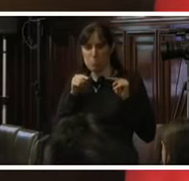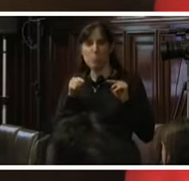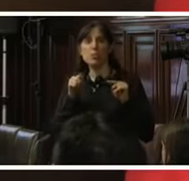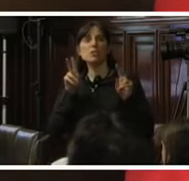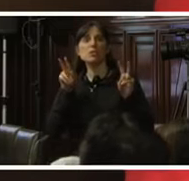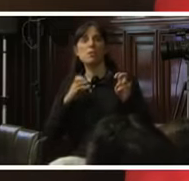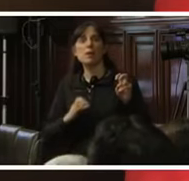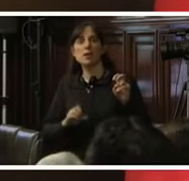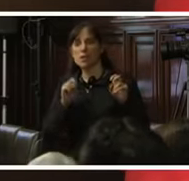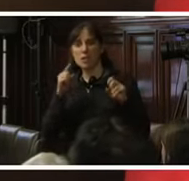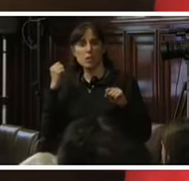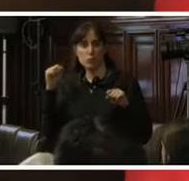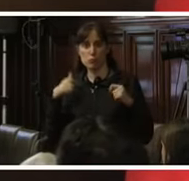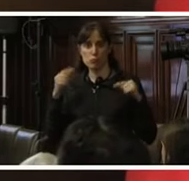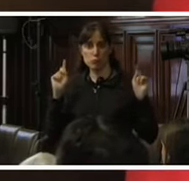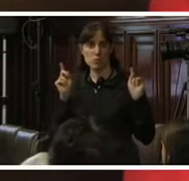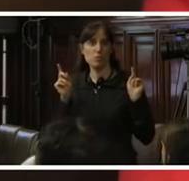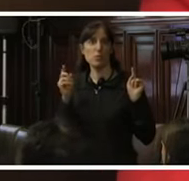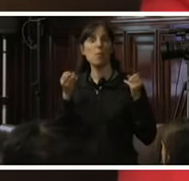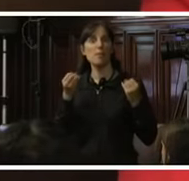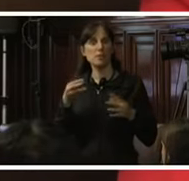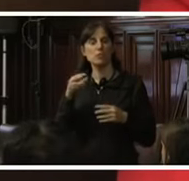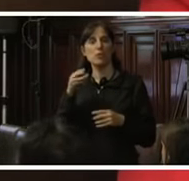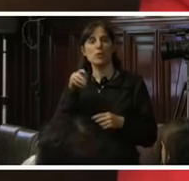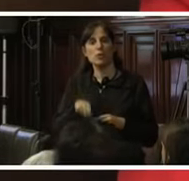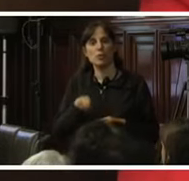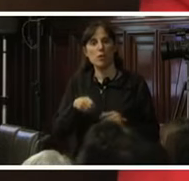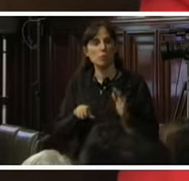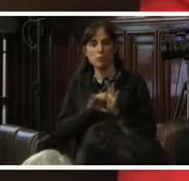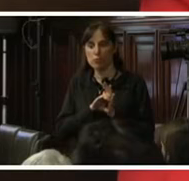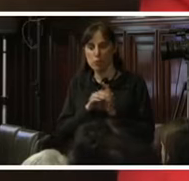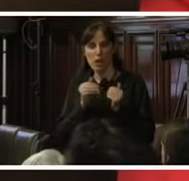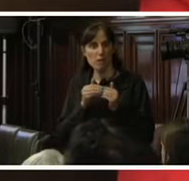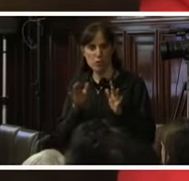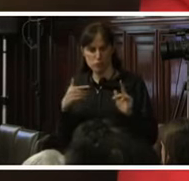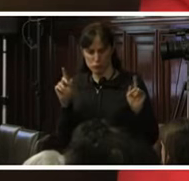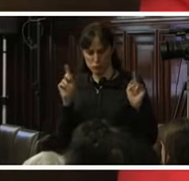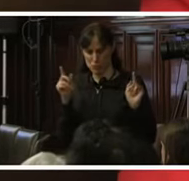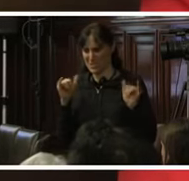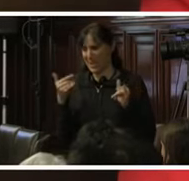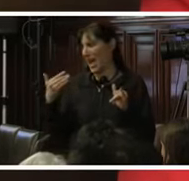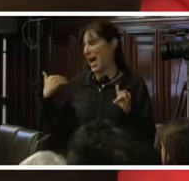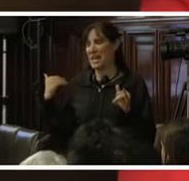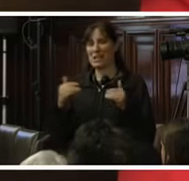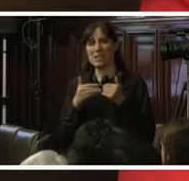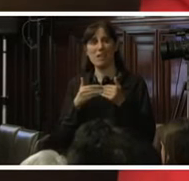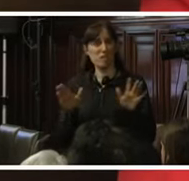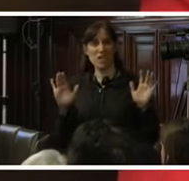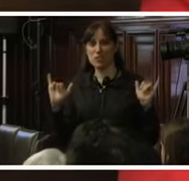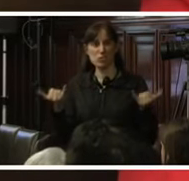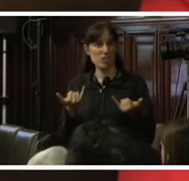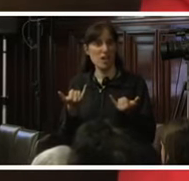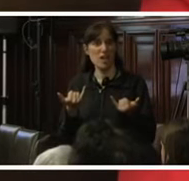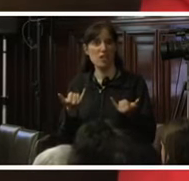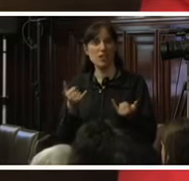delito. Este Tribunal Constitucional no ha abierto procesos, el proceso está abierto siempre. Y es más, no solamente está abierto, sino